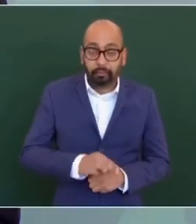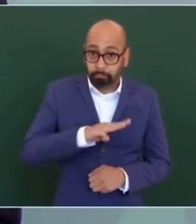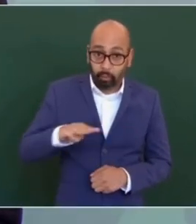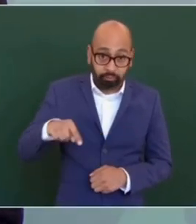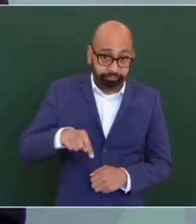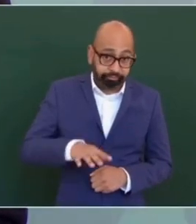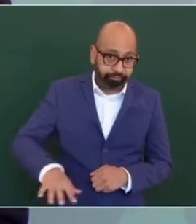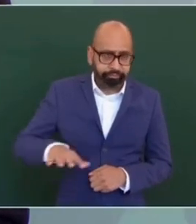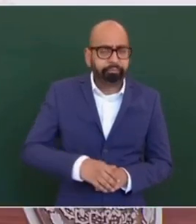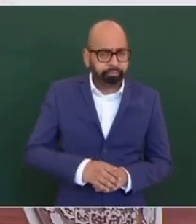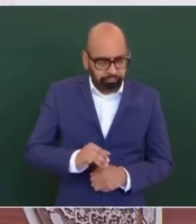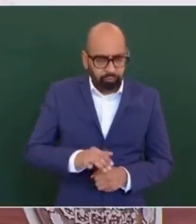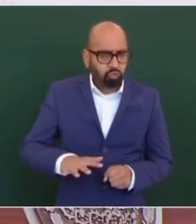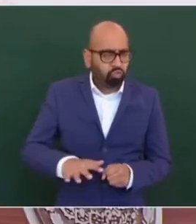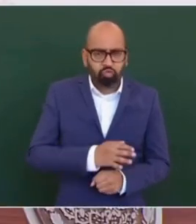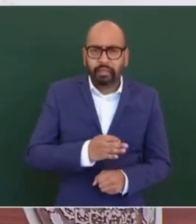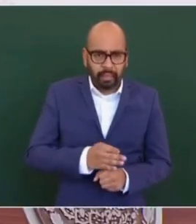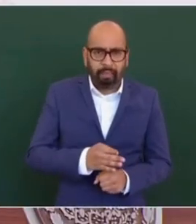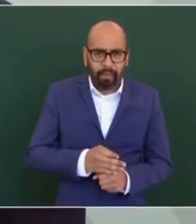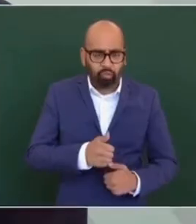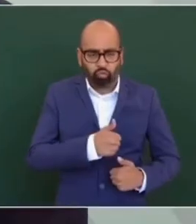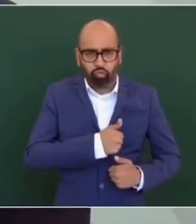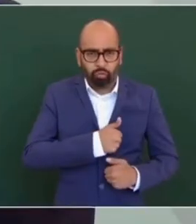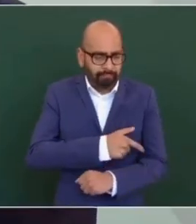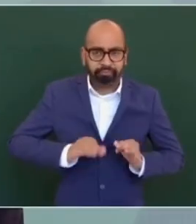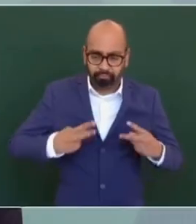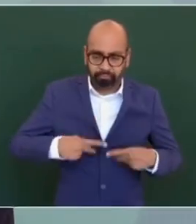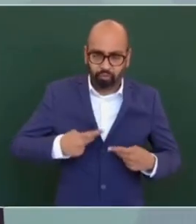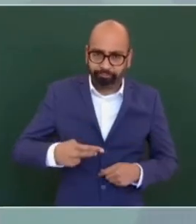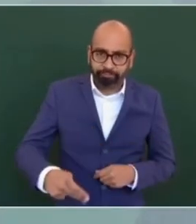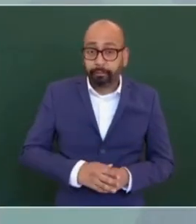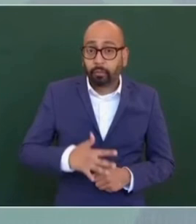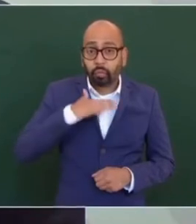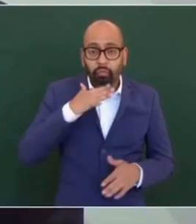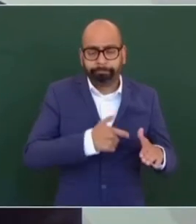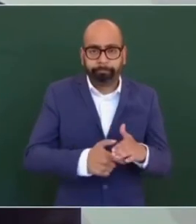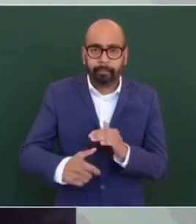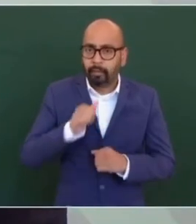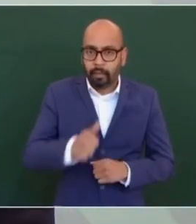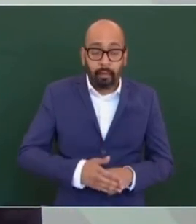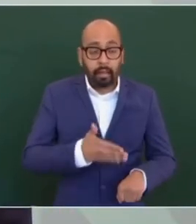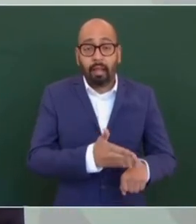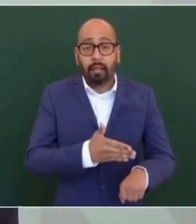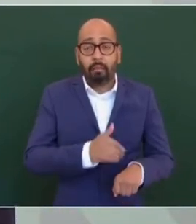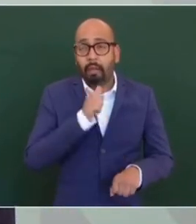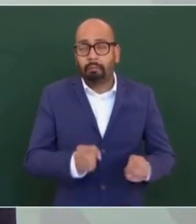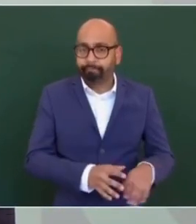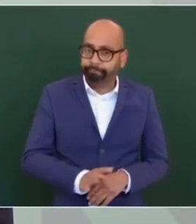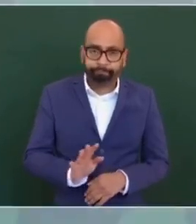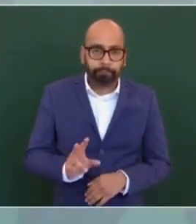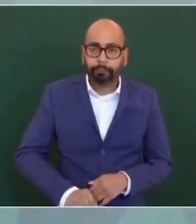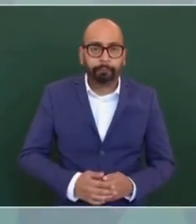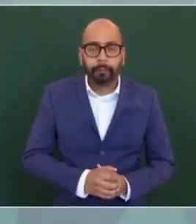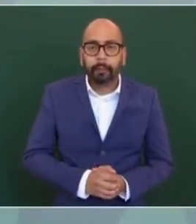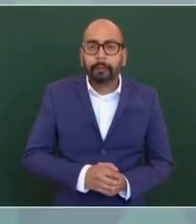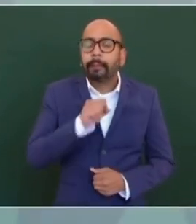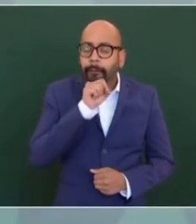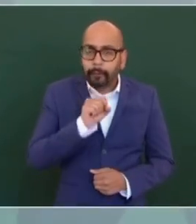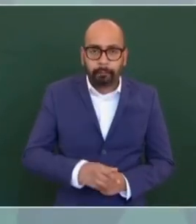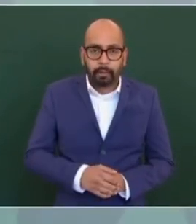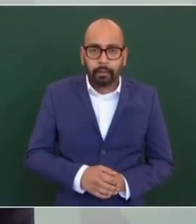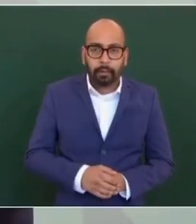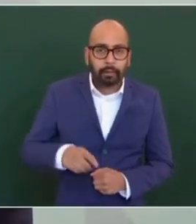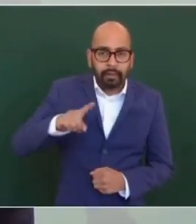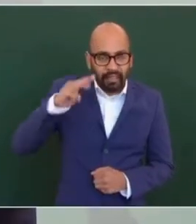elementos suficientes de la Guardia Nacional para garantizar la paz, sin corrupción y sin impunidad. Y también sin